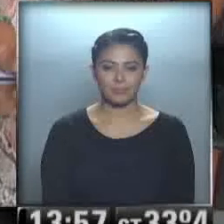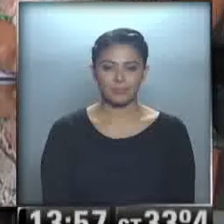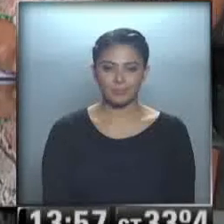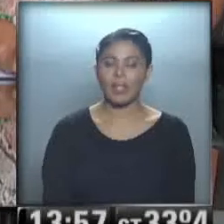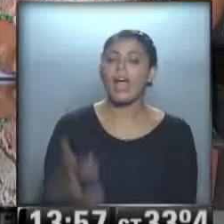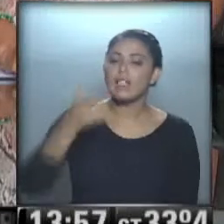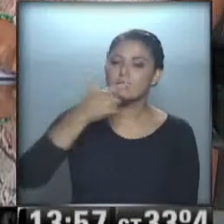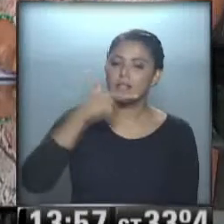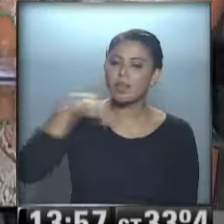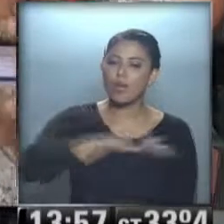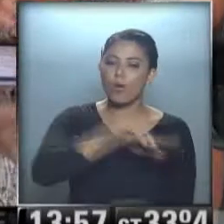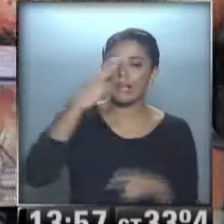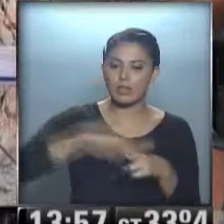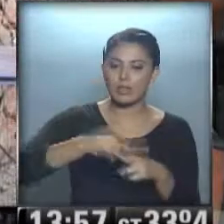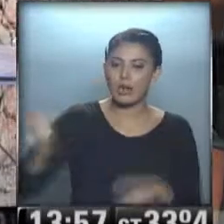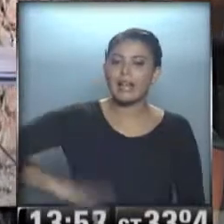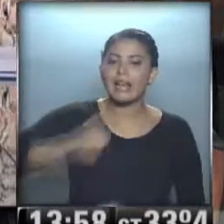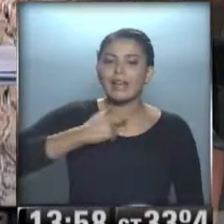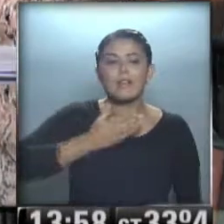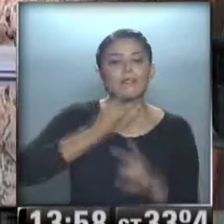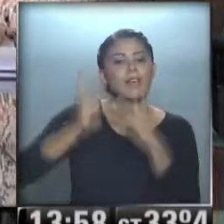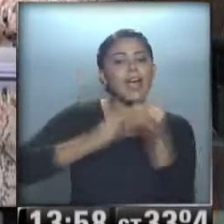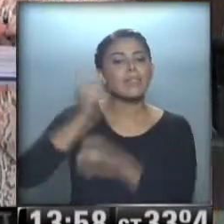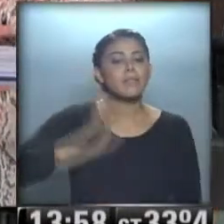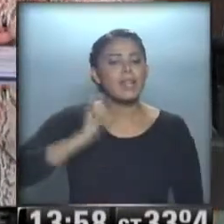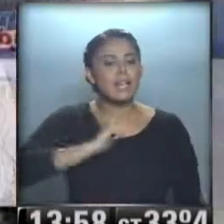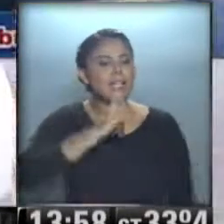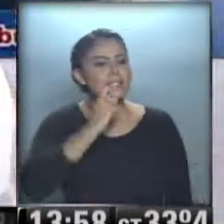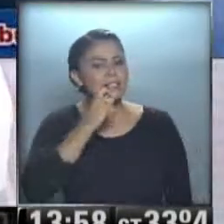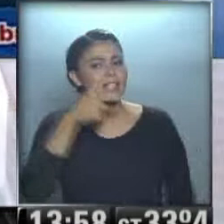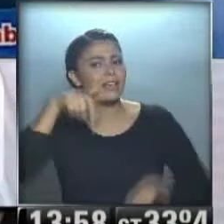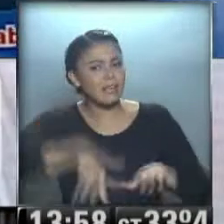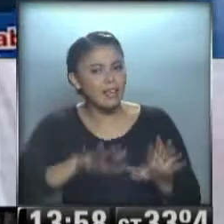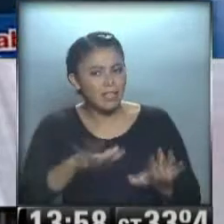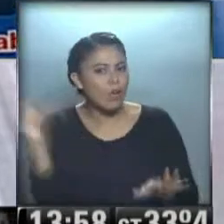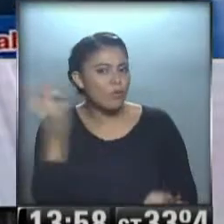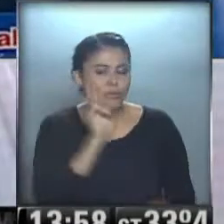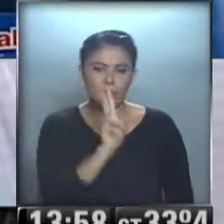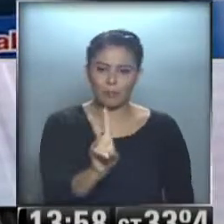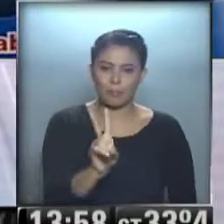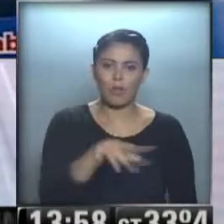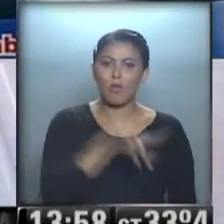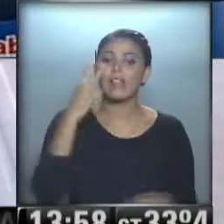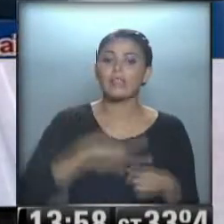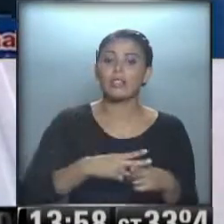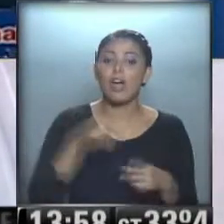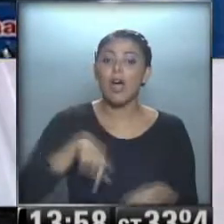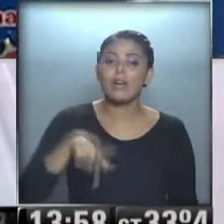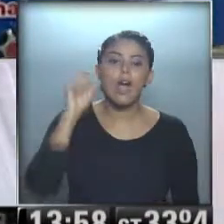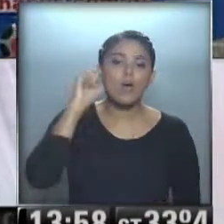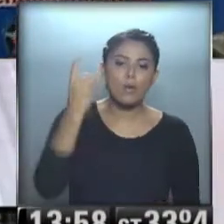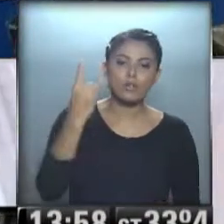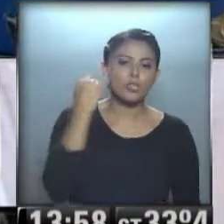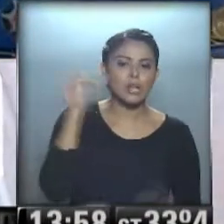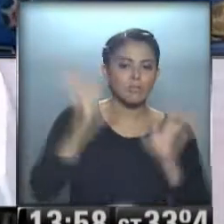Silvia, que está en retiro, estaba con ganas de irse a Paraná. Si no se fue a Paraná, Silvia, te escuchamos ahí en retiro. Ahora a Gualeguaychú, mirá,